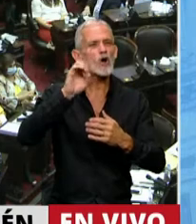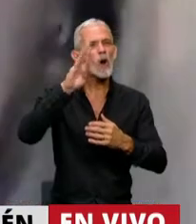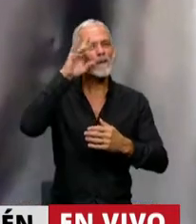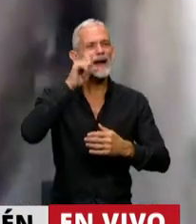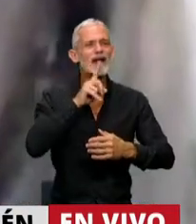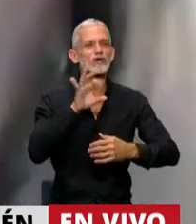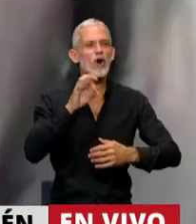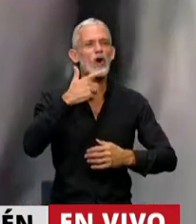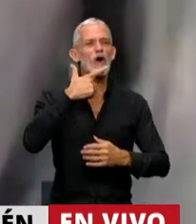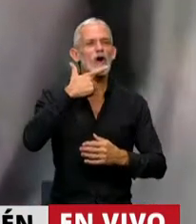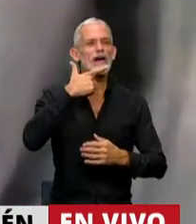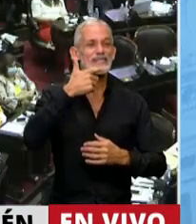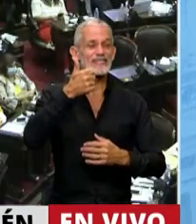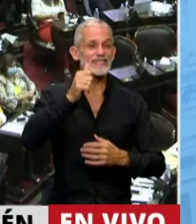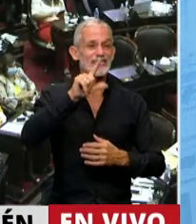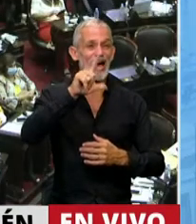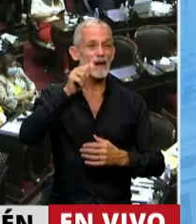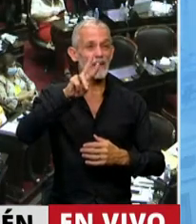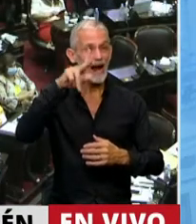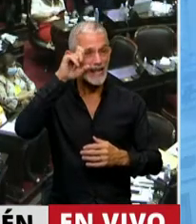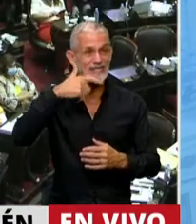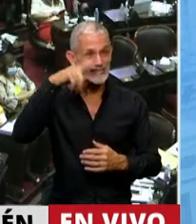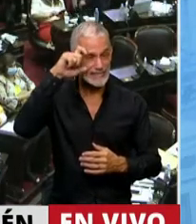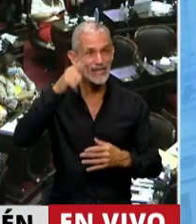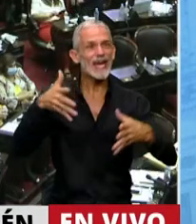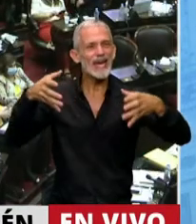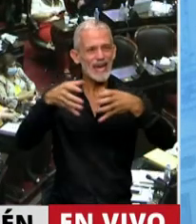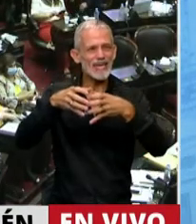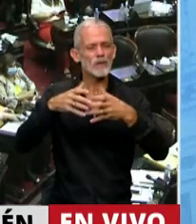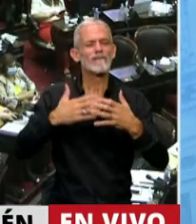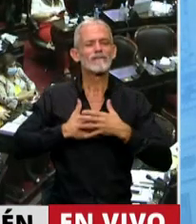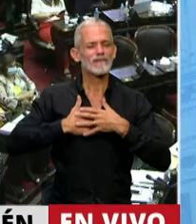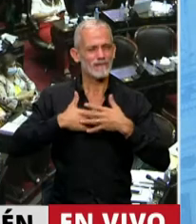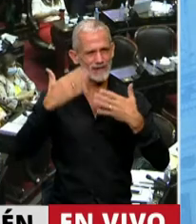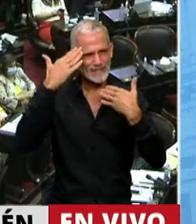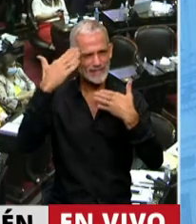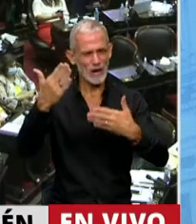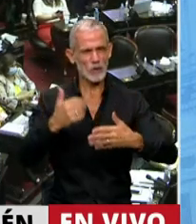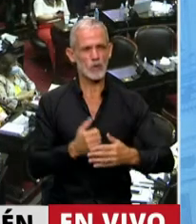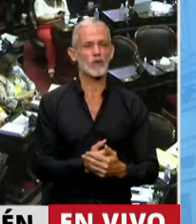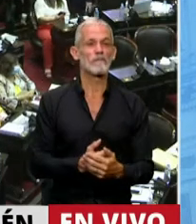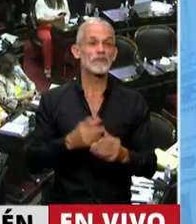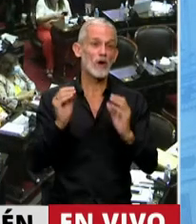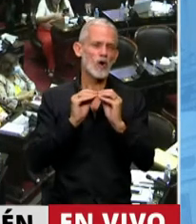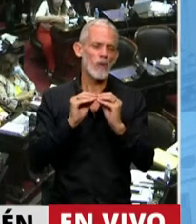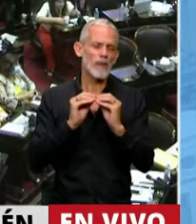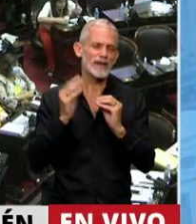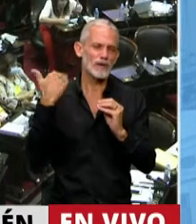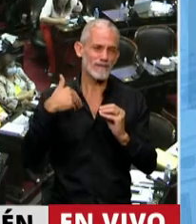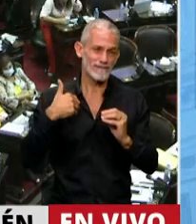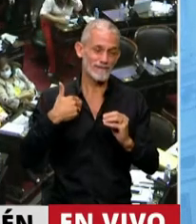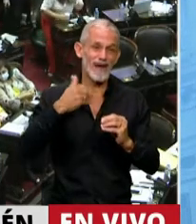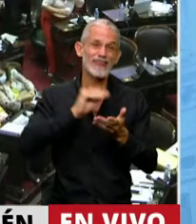Salvarreza y a su equipo, con muchísimo afecto, compañero de la Cámara